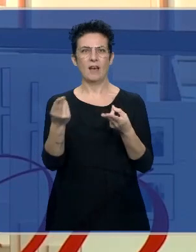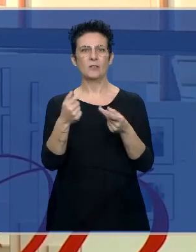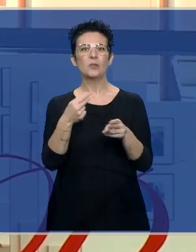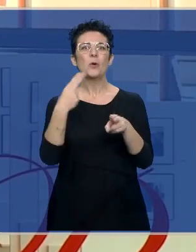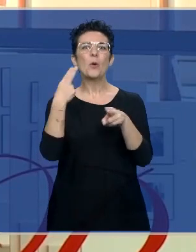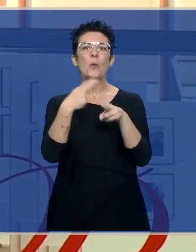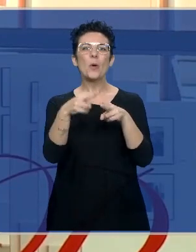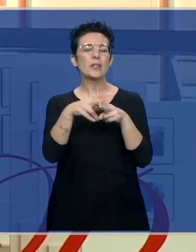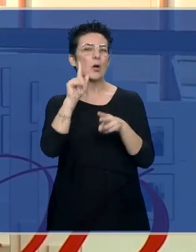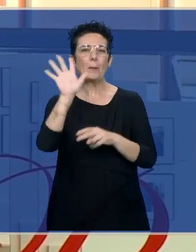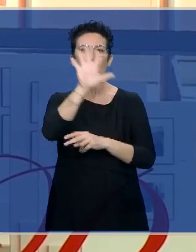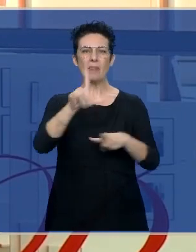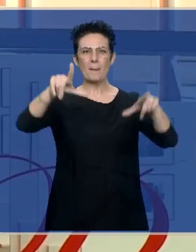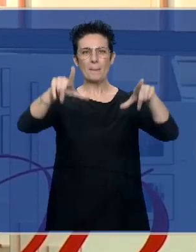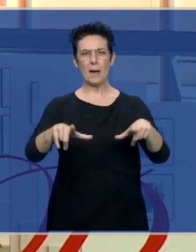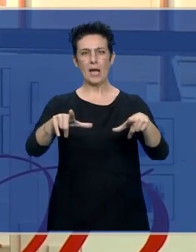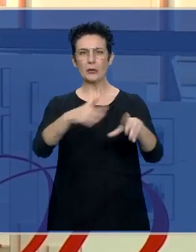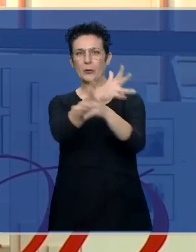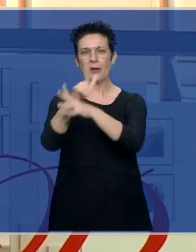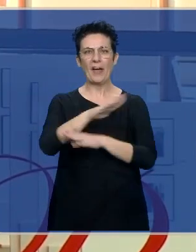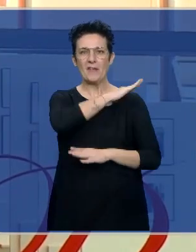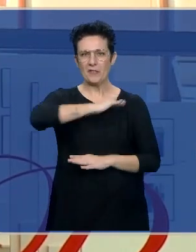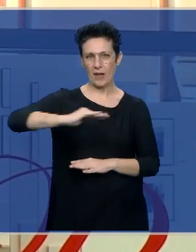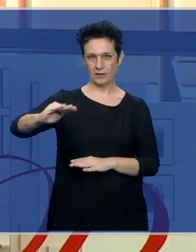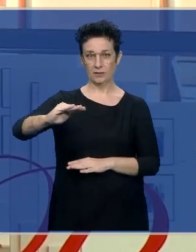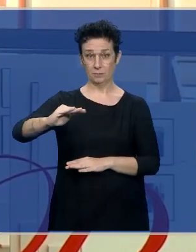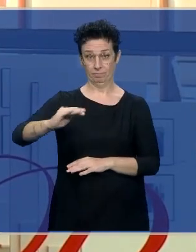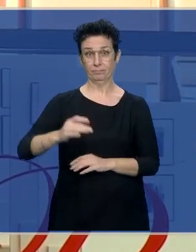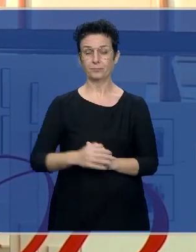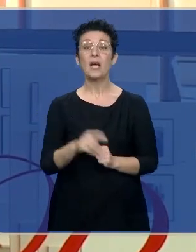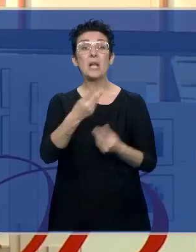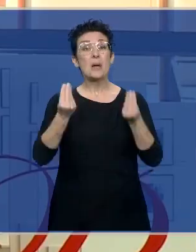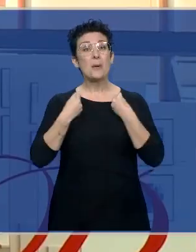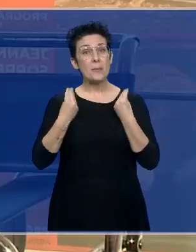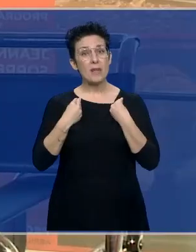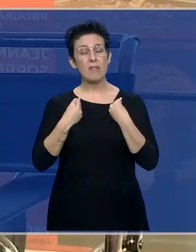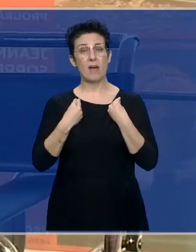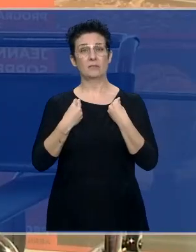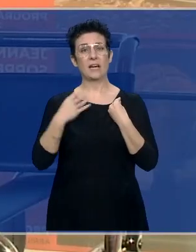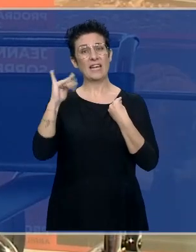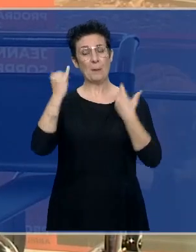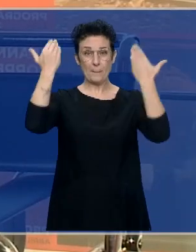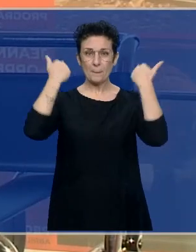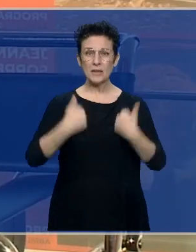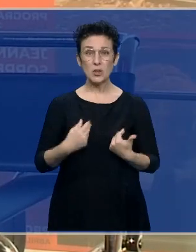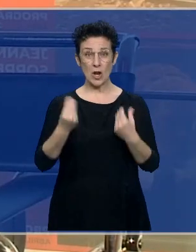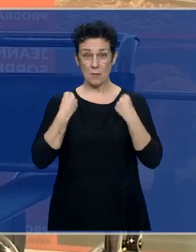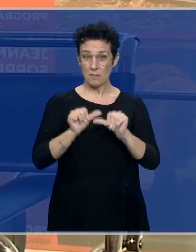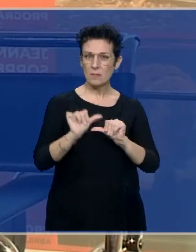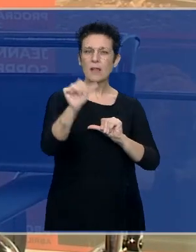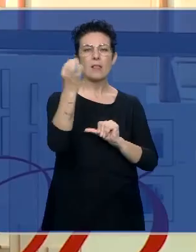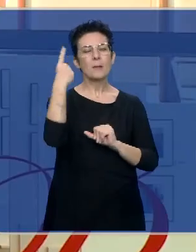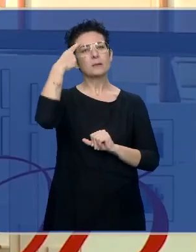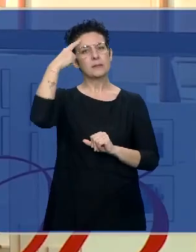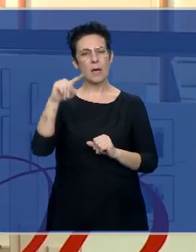política de patio de colegio. Yo creo que en la vida uno tiene que ser, en lo personal y en lo institucional, tiene que saber ser y saber